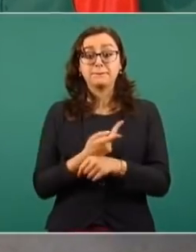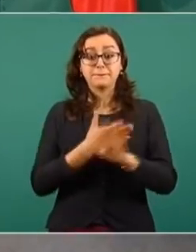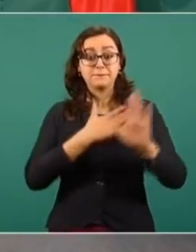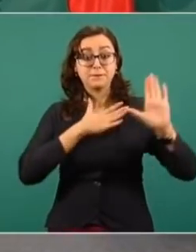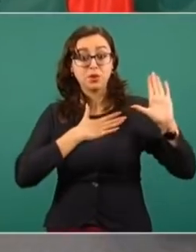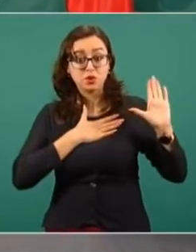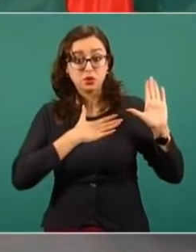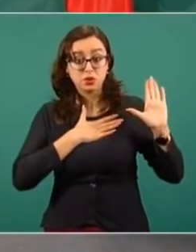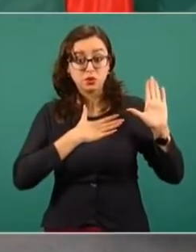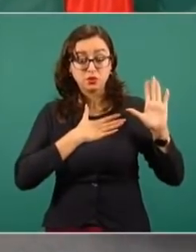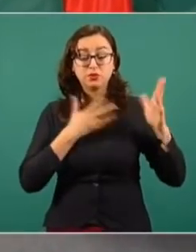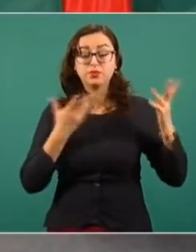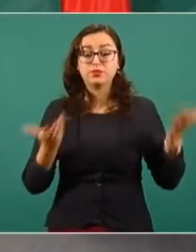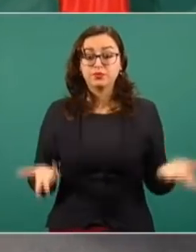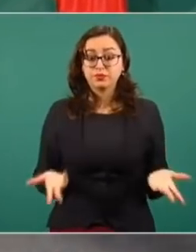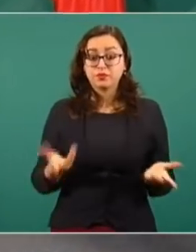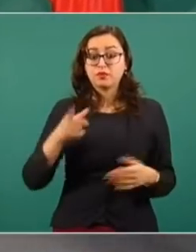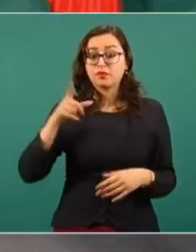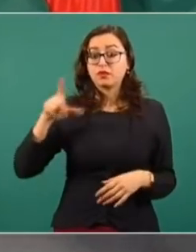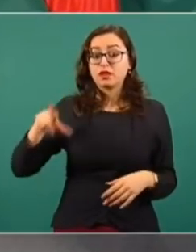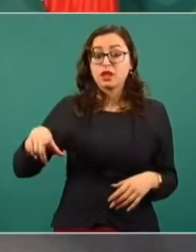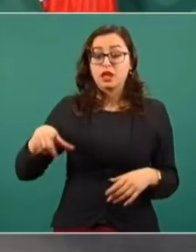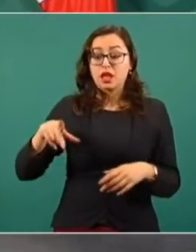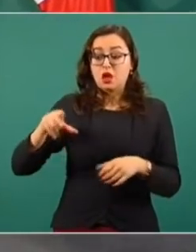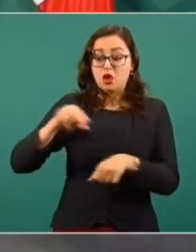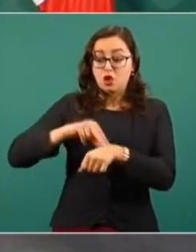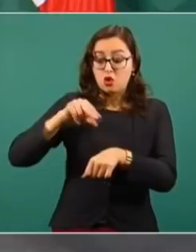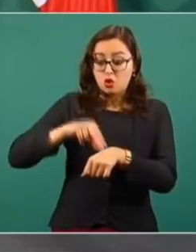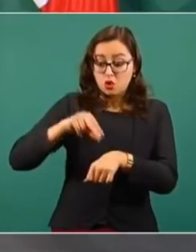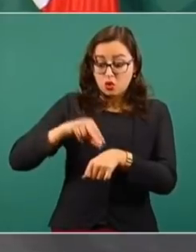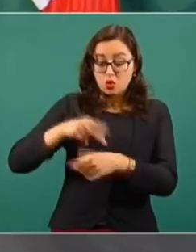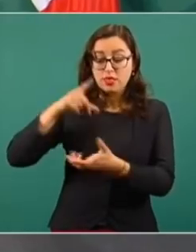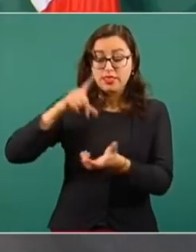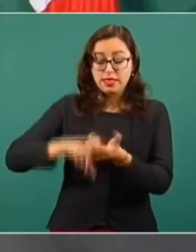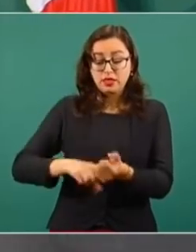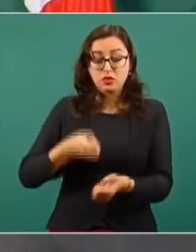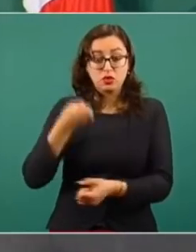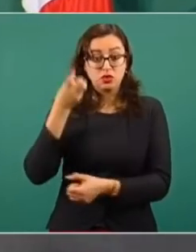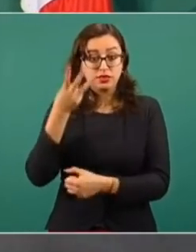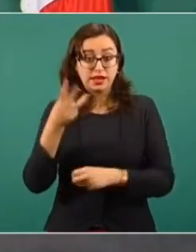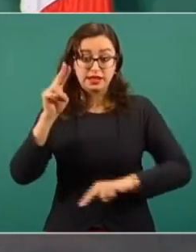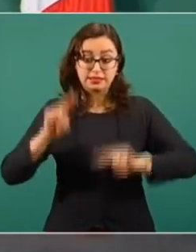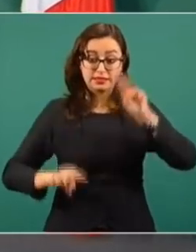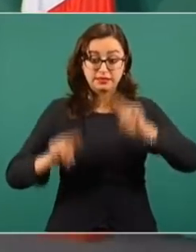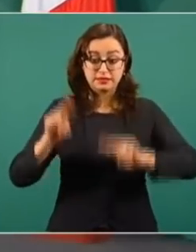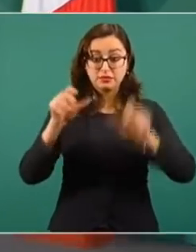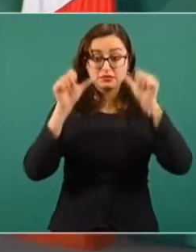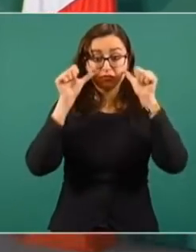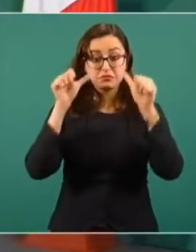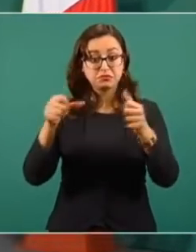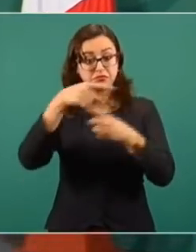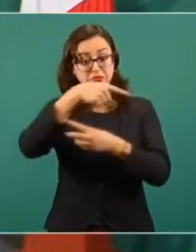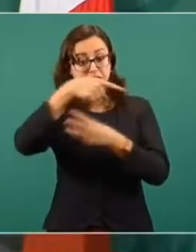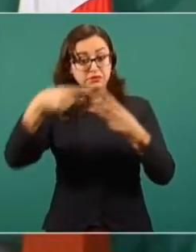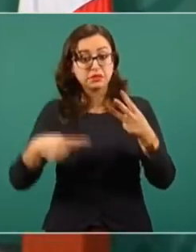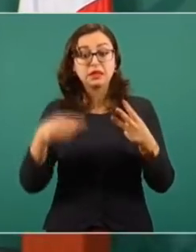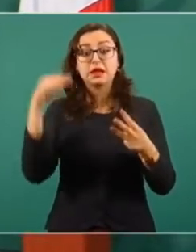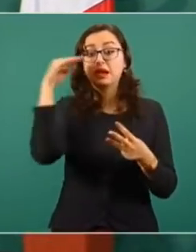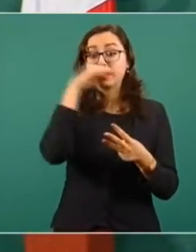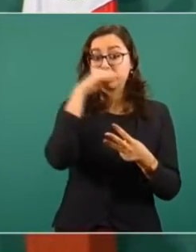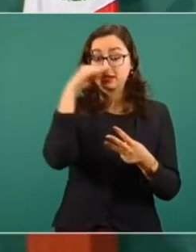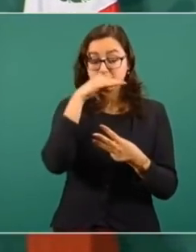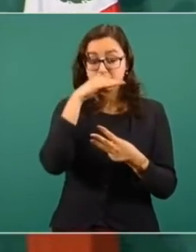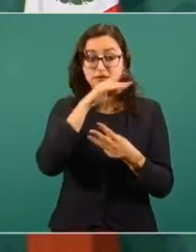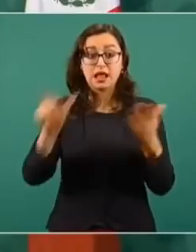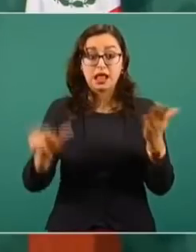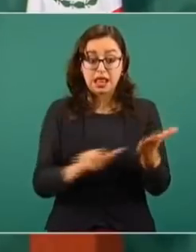iban a ser gratuitos. Comentarles a ustedes que la propia ley estableció que el primero y segundo nivel,